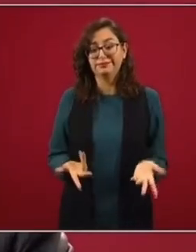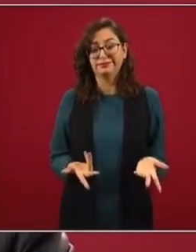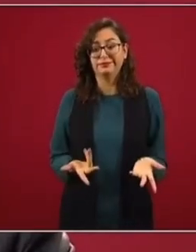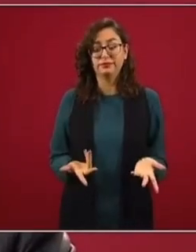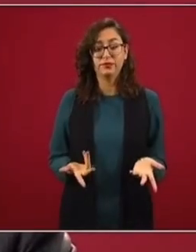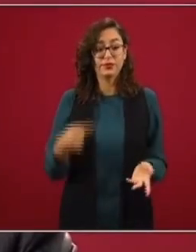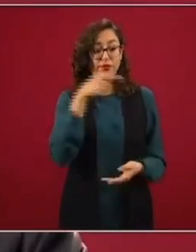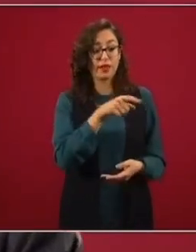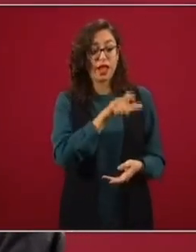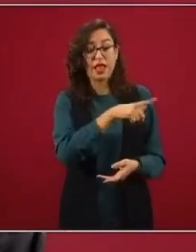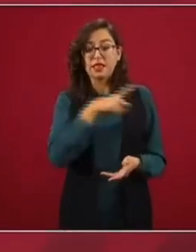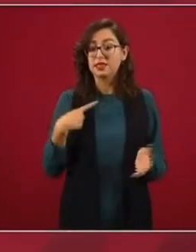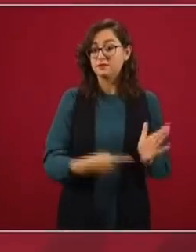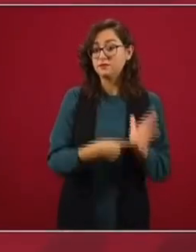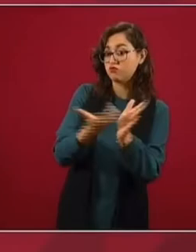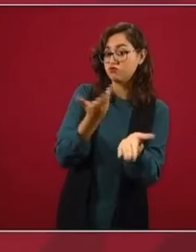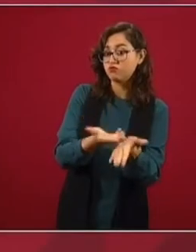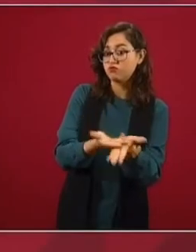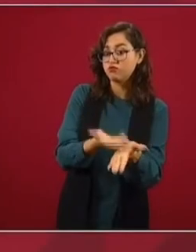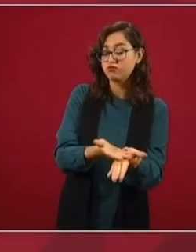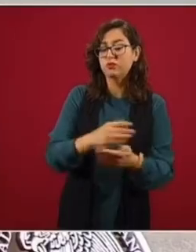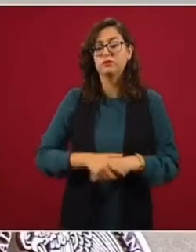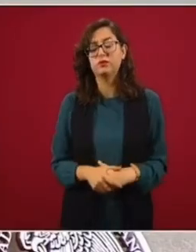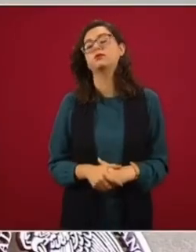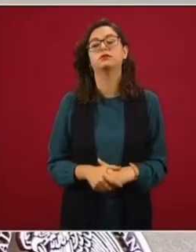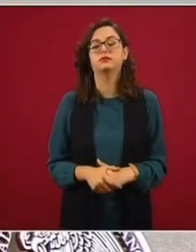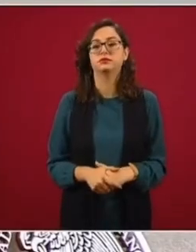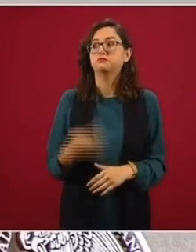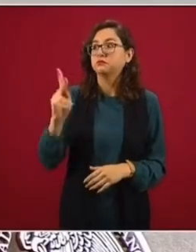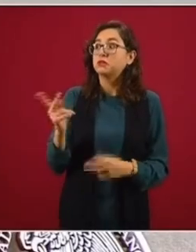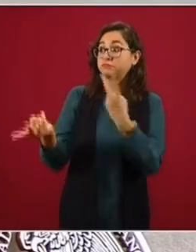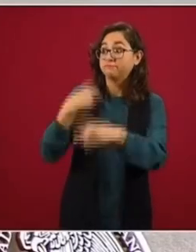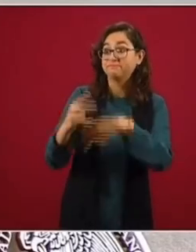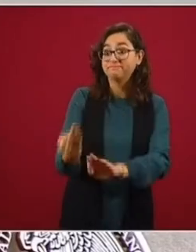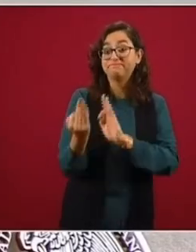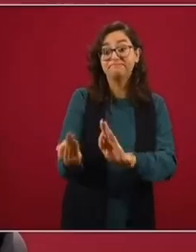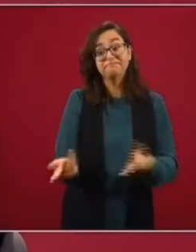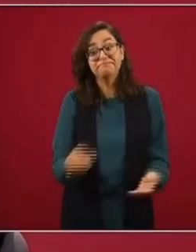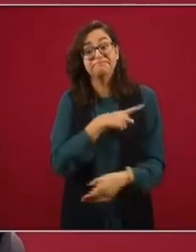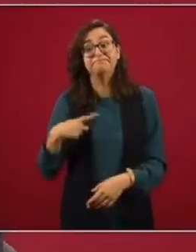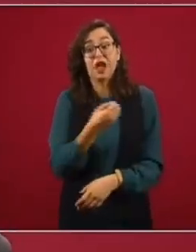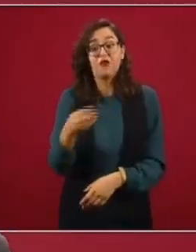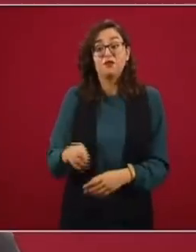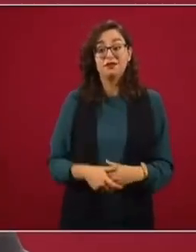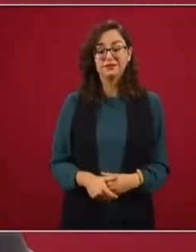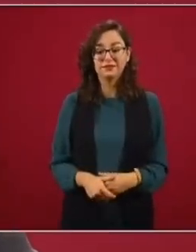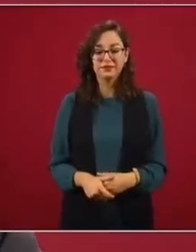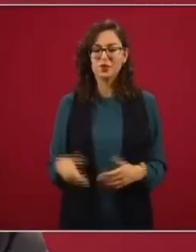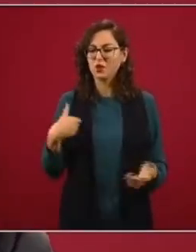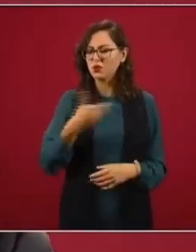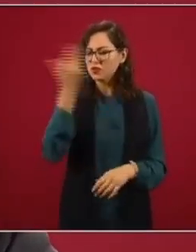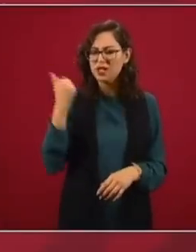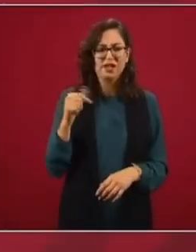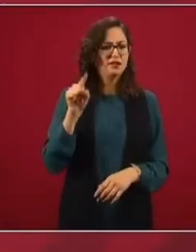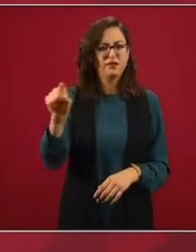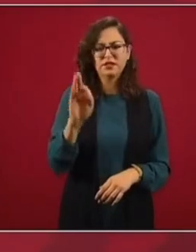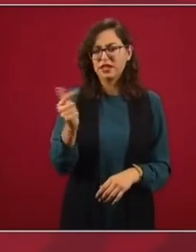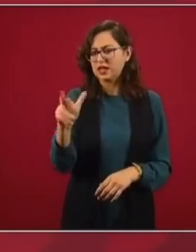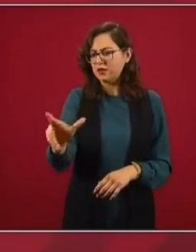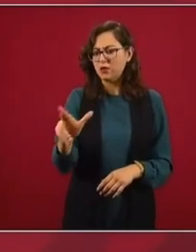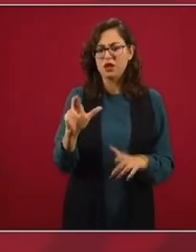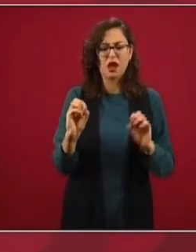lo que está afirmando, pero de que tiene que ir a declarar, lo tiene que hacer. No sé si a la Fiscalía o